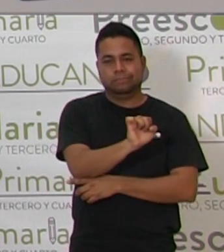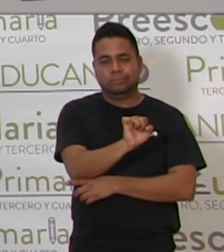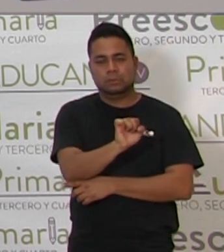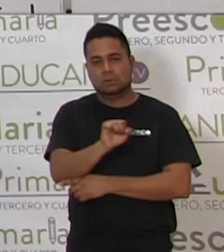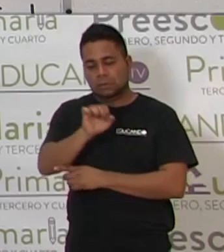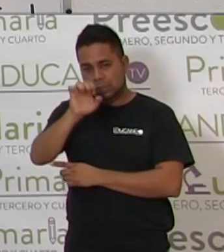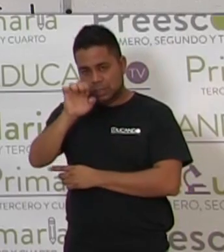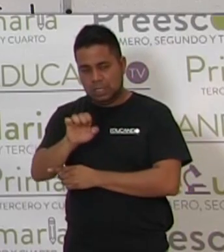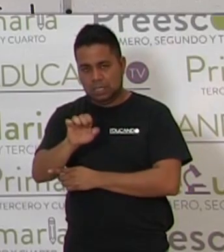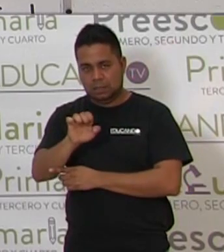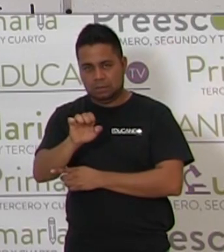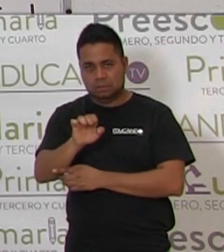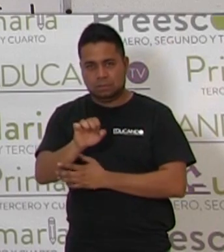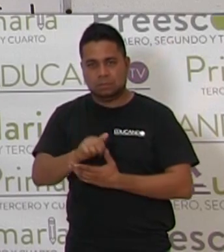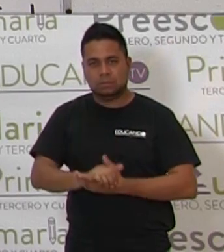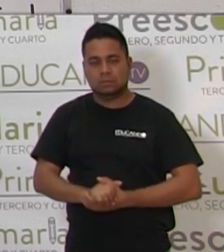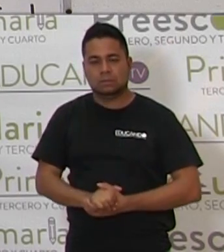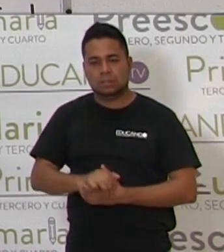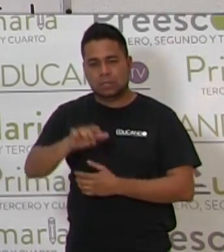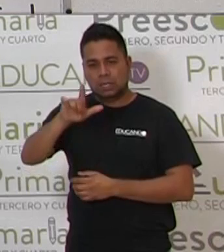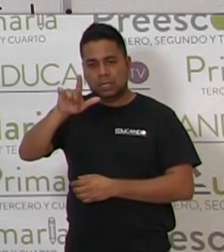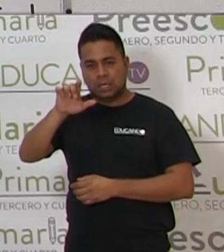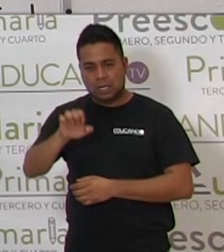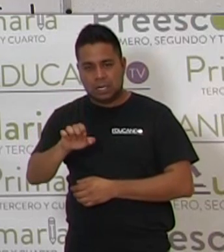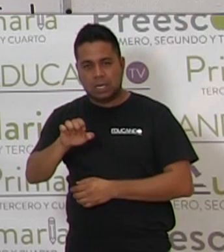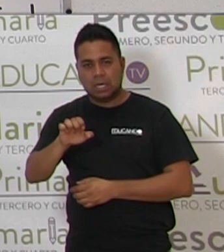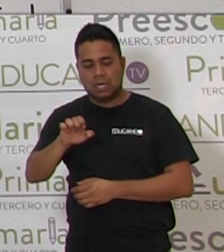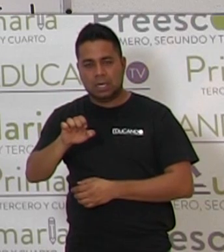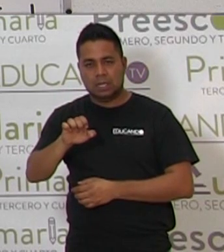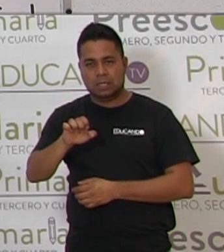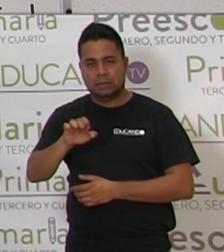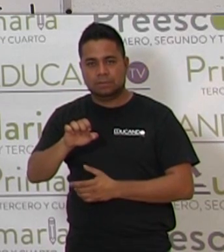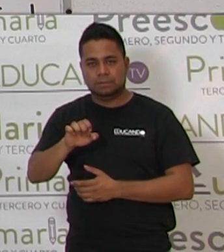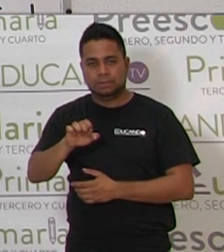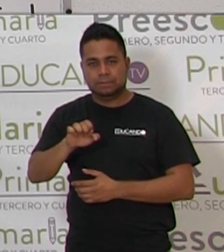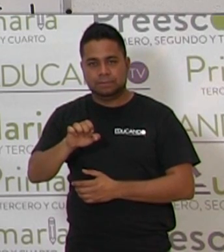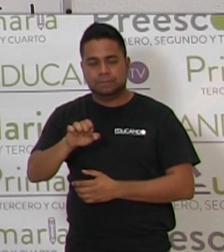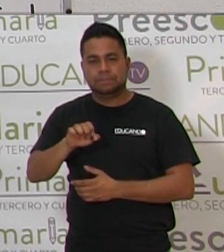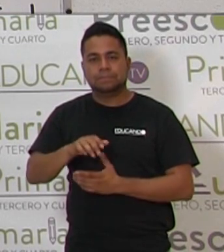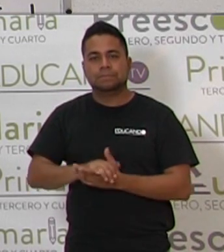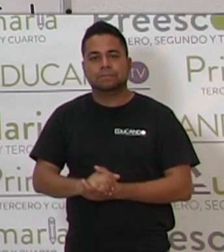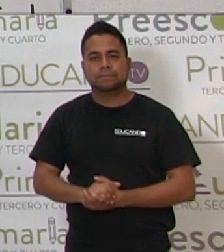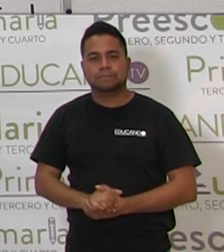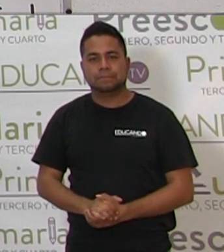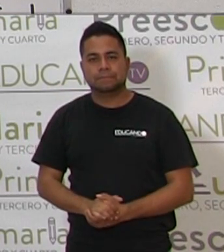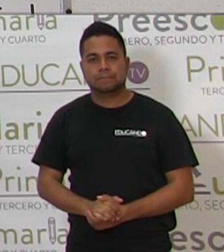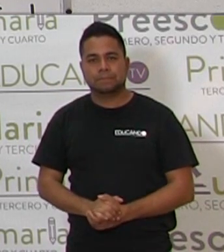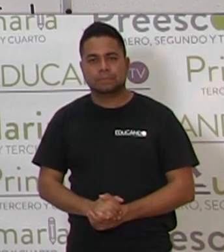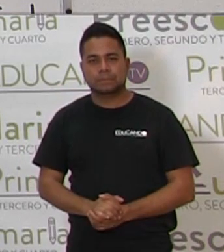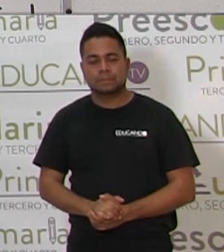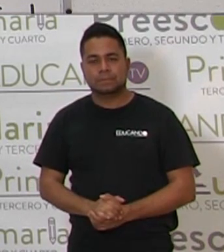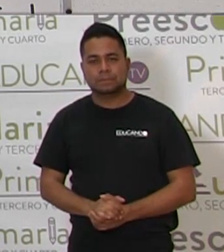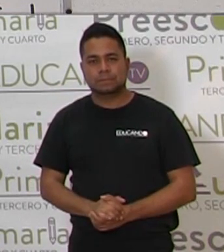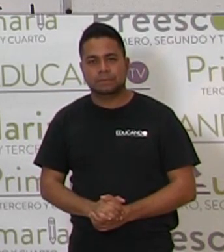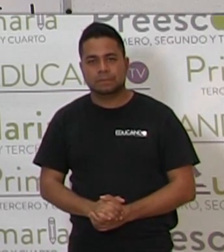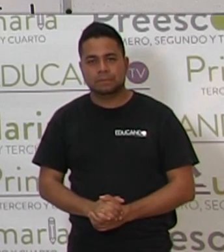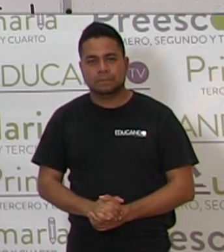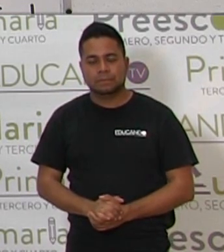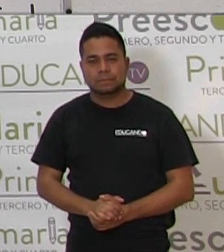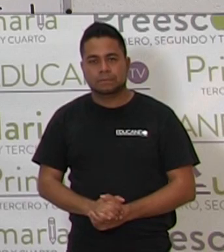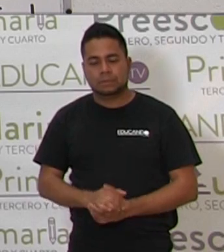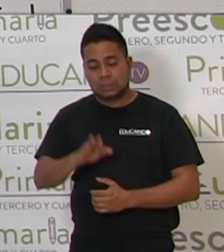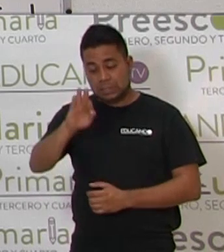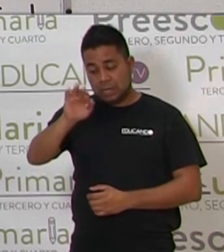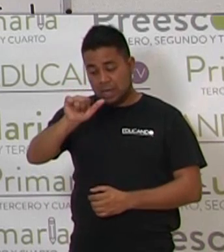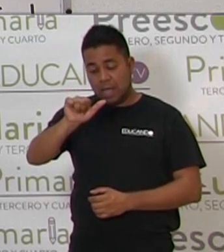E, le, fan,